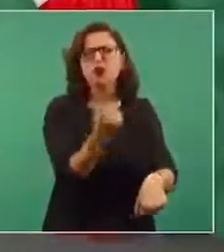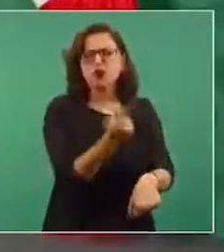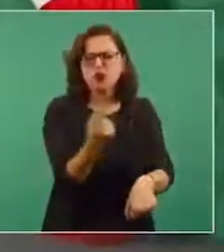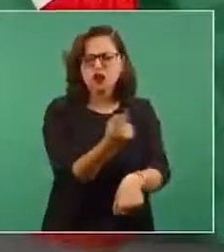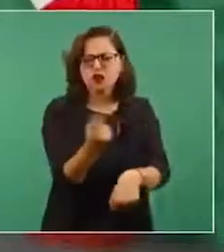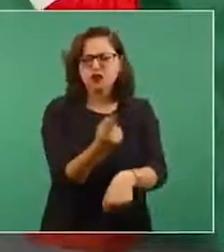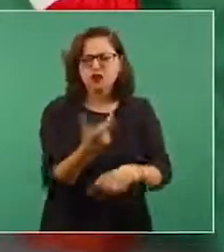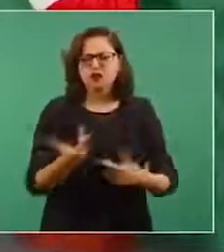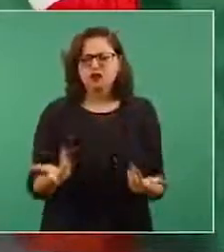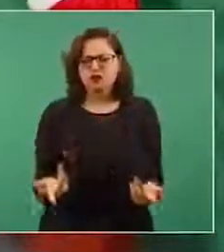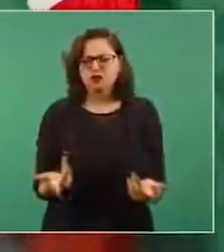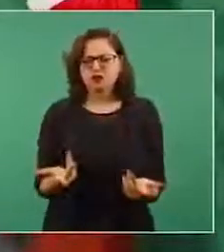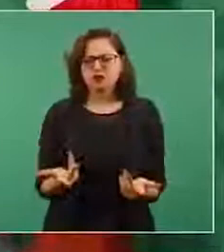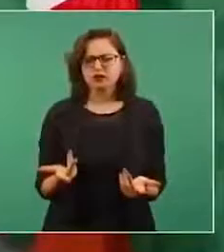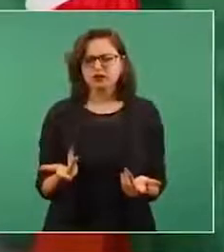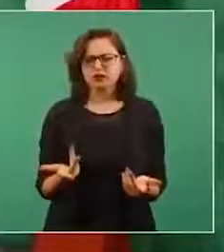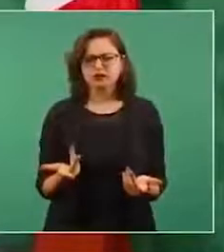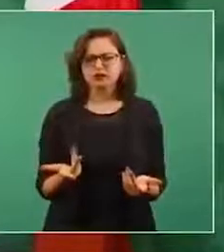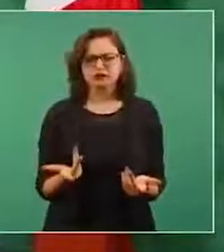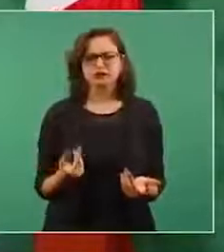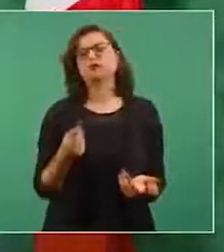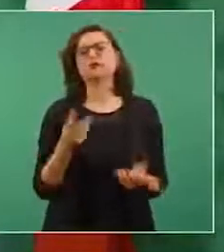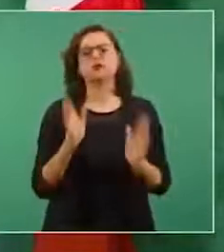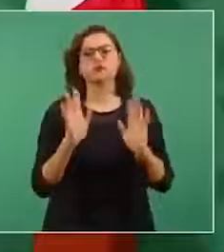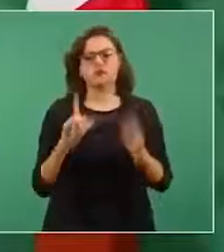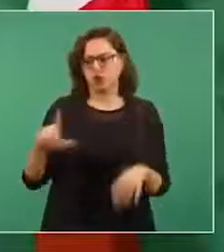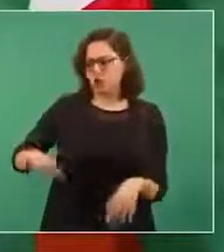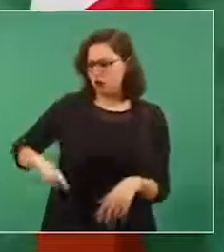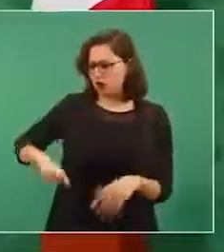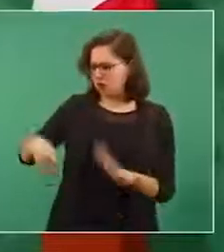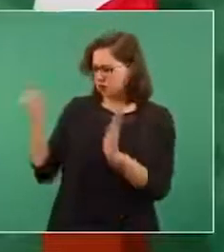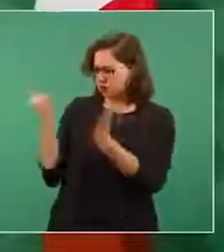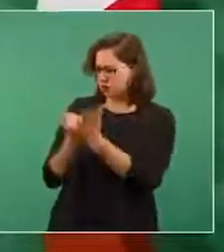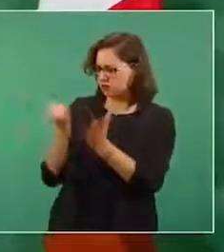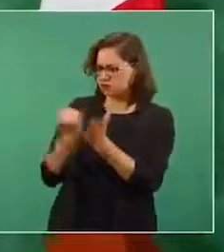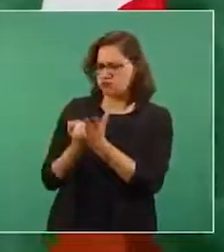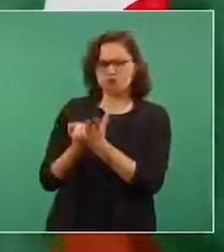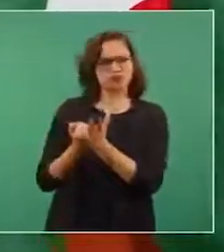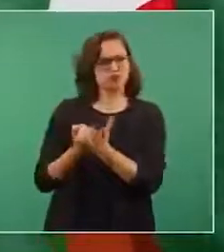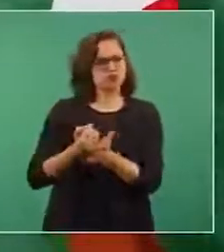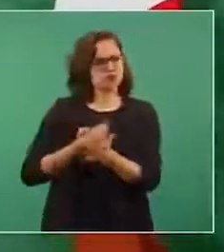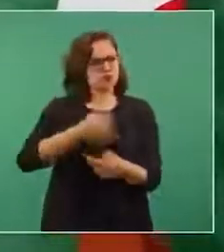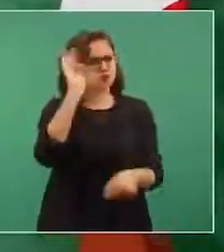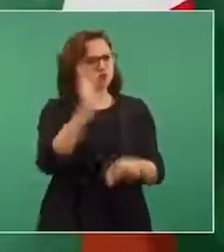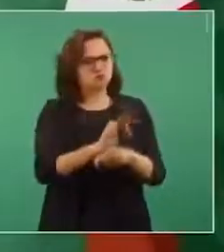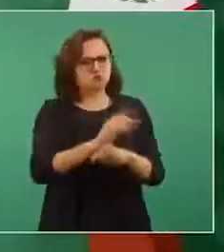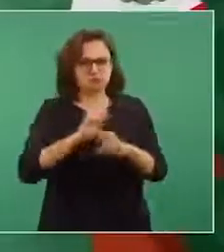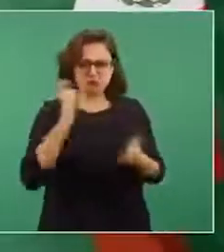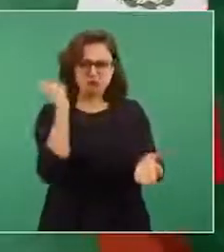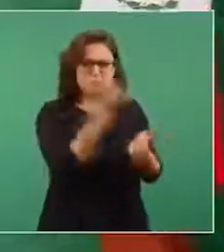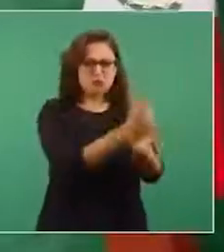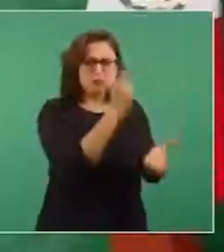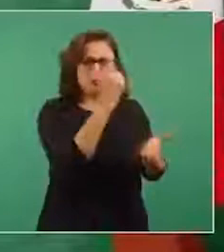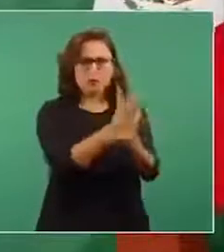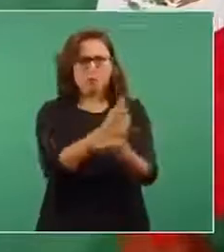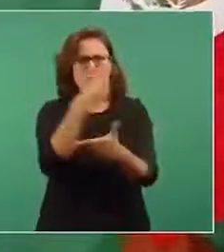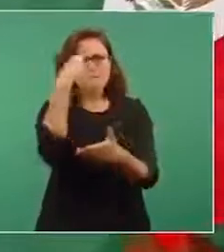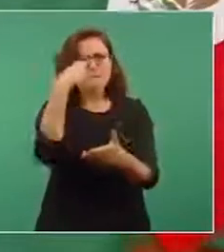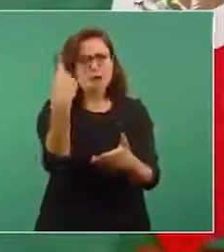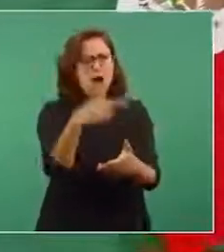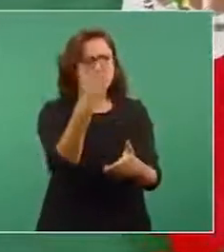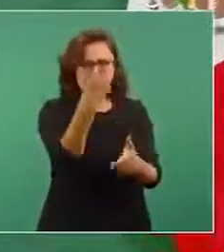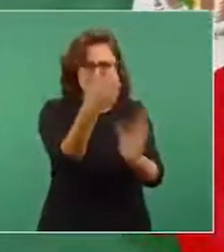se están entregando incentivos a los distribuidores que no se ven